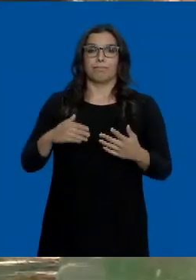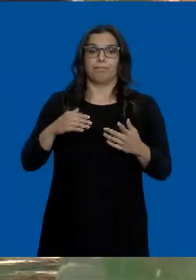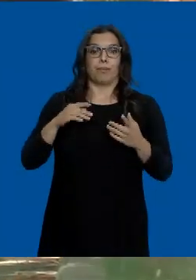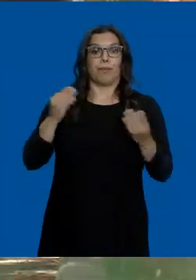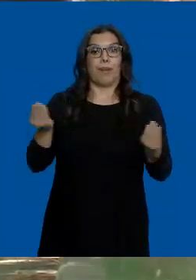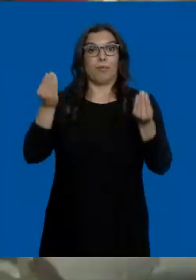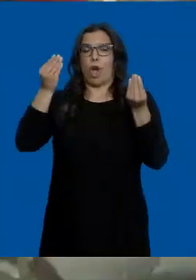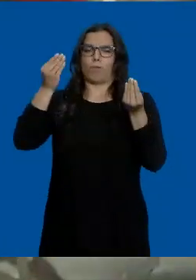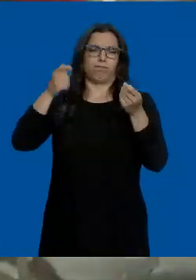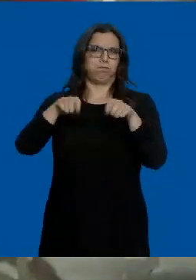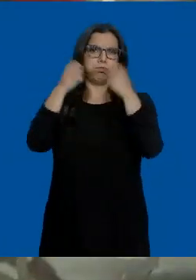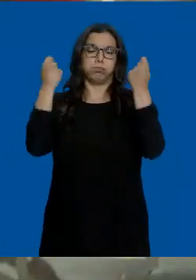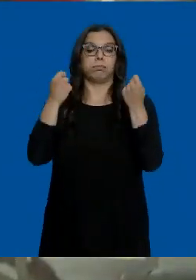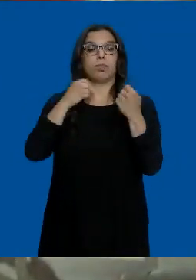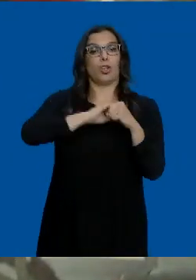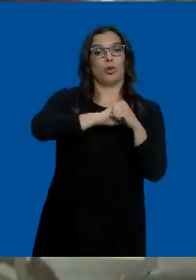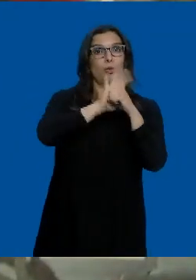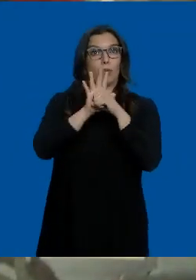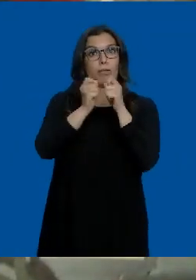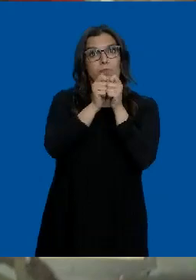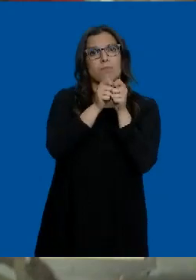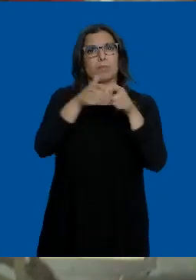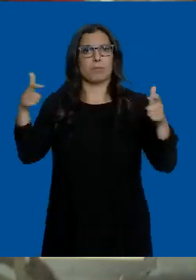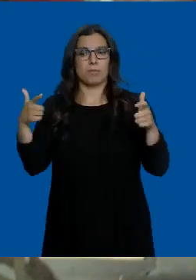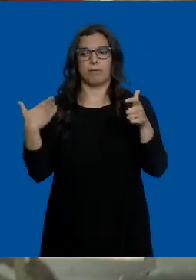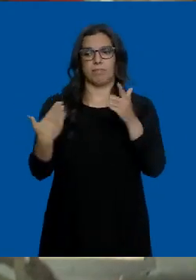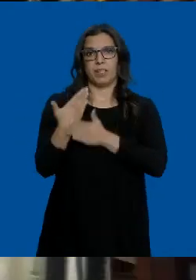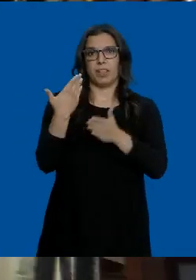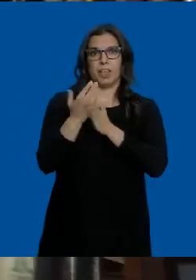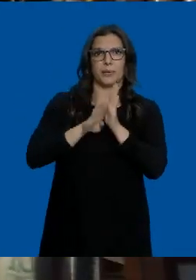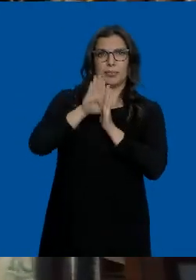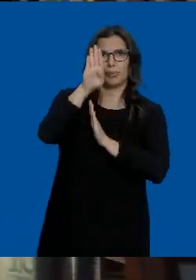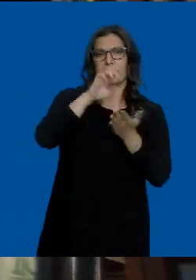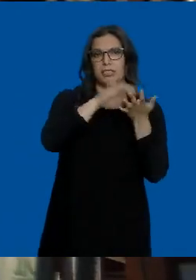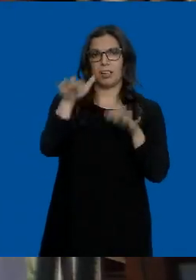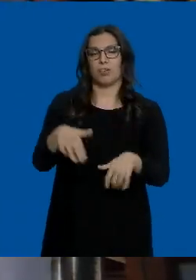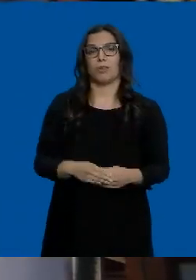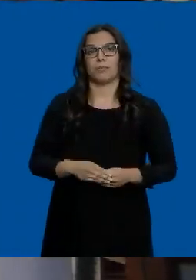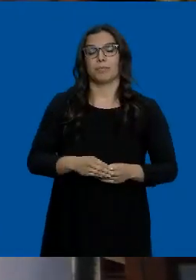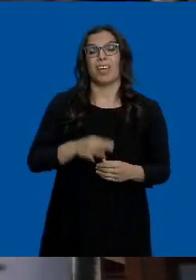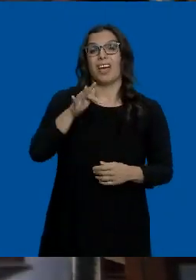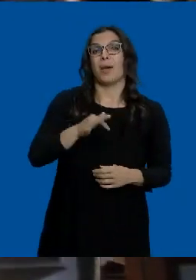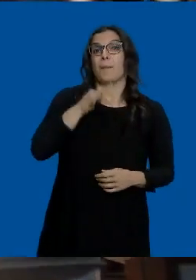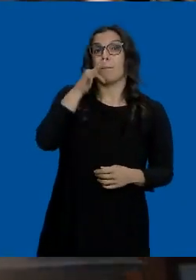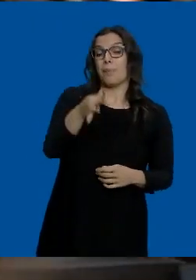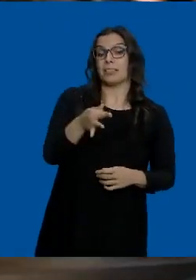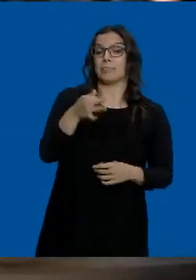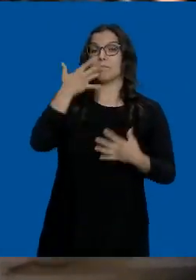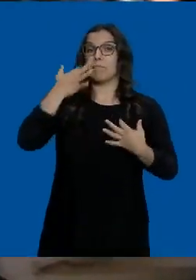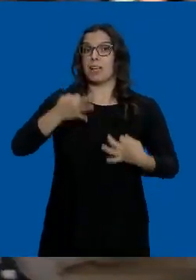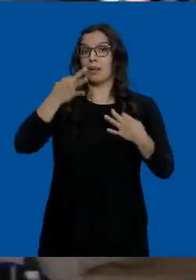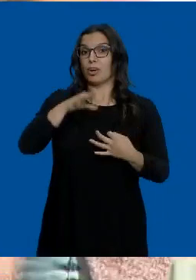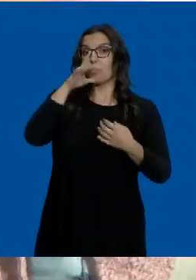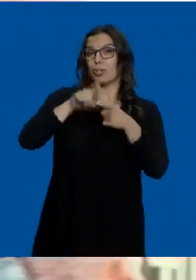tendencia. Los contagios por COVID han aumentado en los últimos días en Castilla y León. Eso y la amenaza de la variante Delta